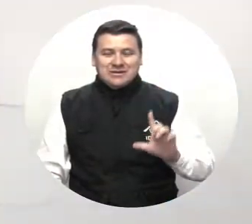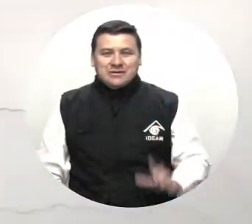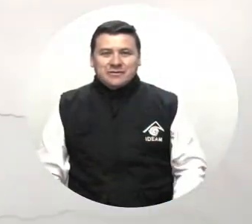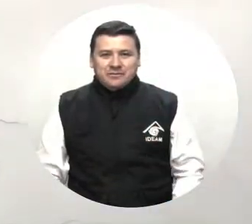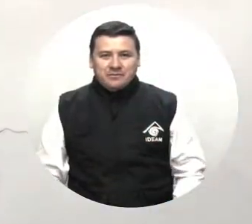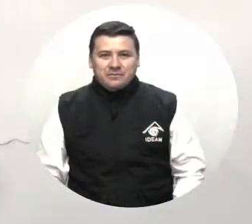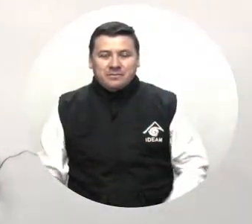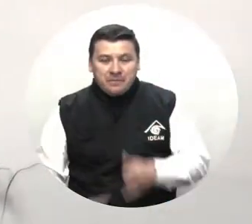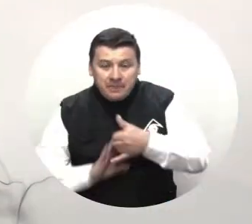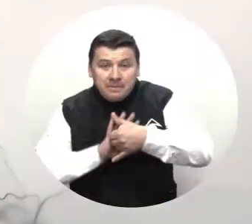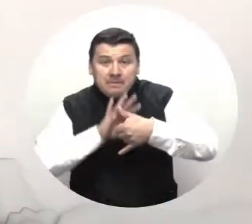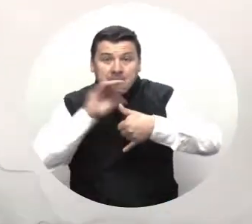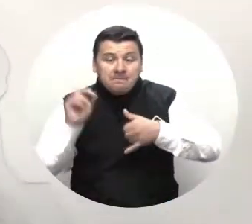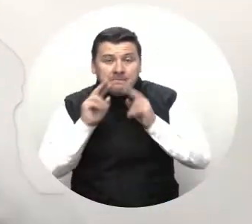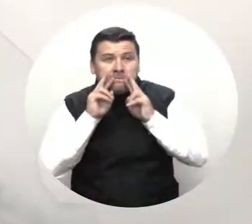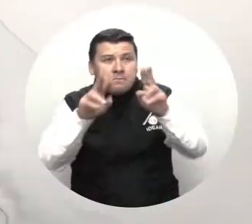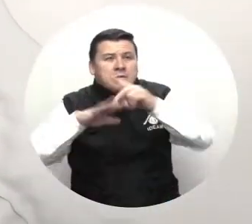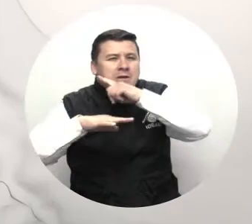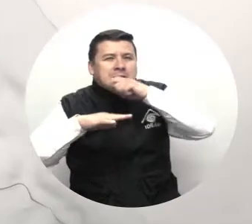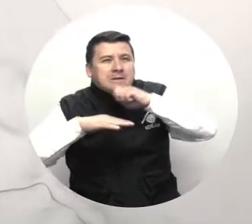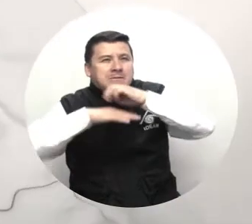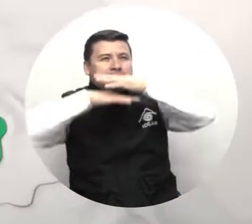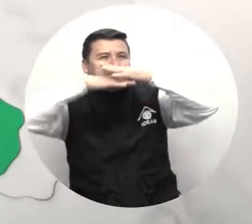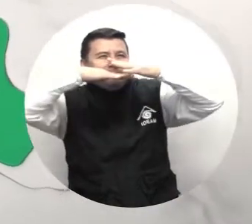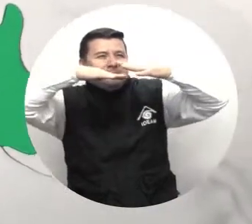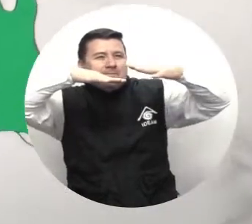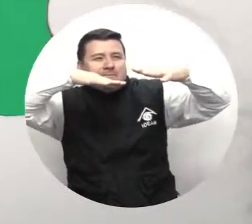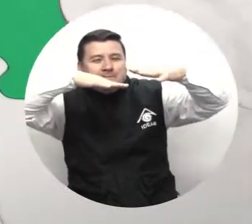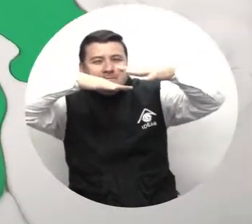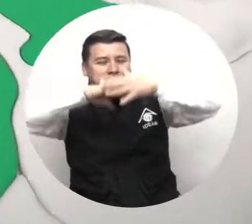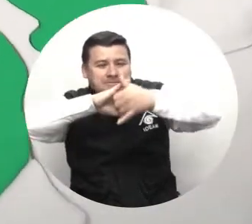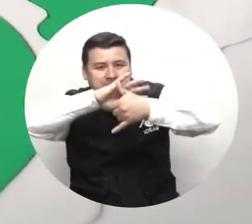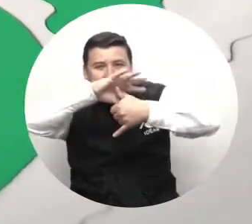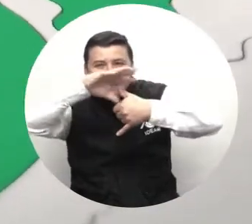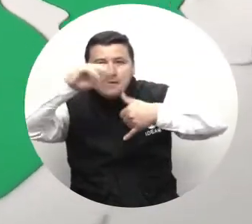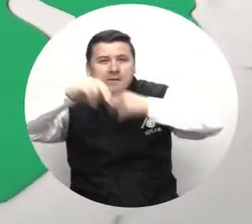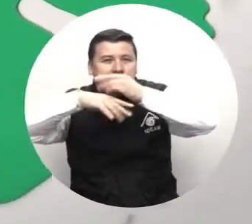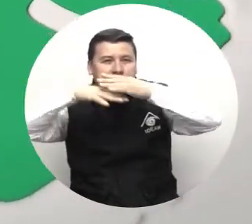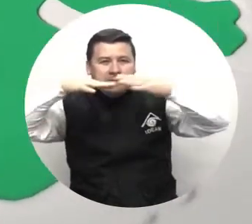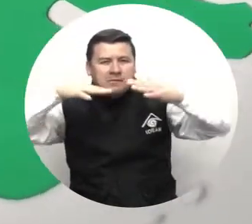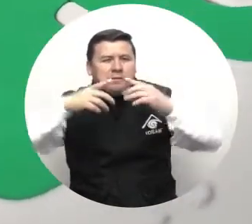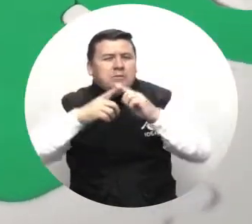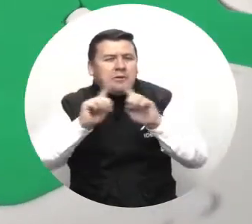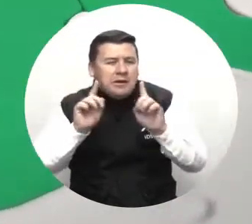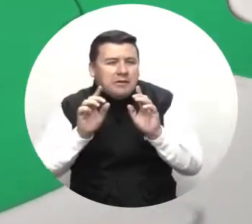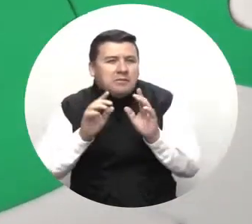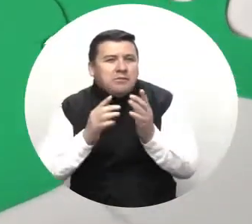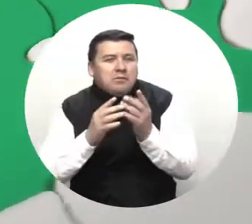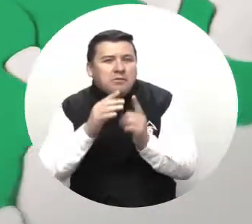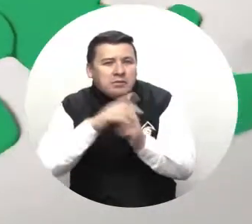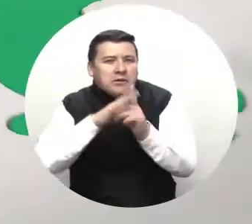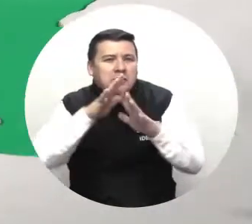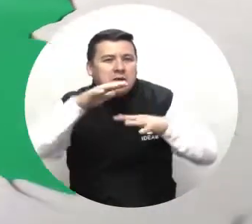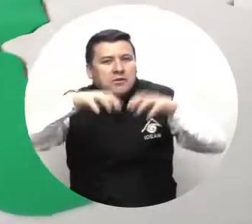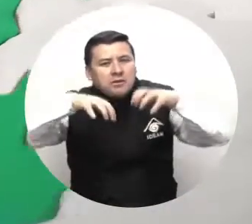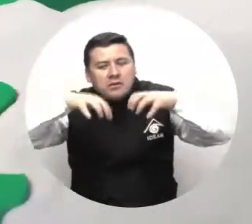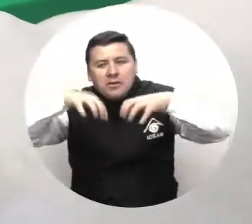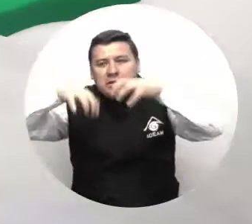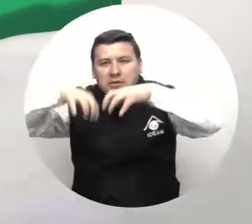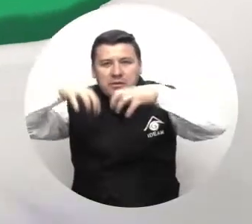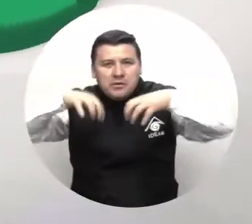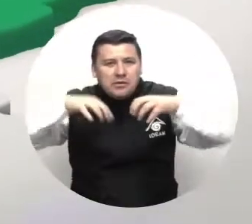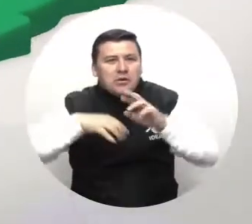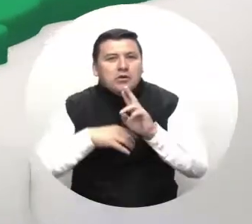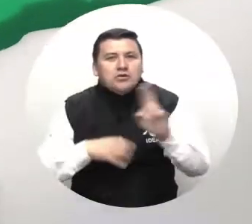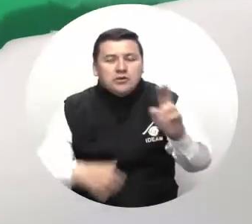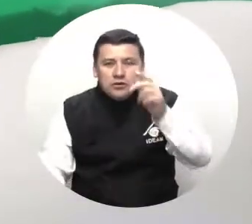En el Caribe se estima tiempo seco con cielo entre ligera y parcialmente cubierto. No se descarta la presencia de lluvias en amplios sectores del